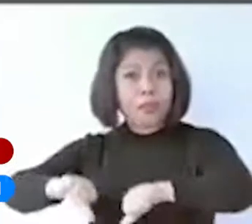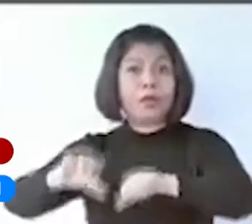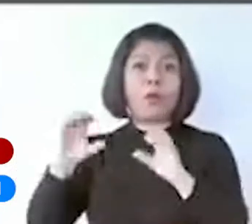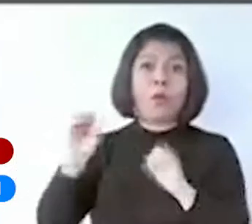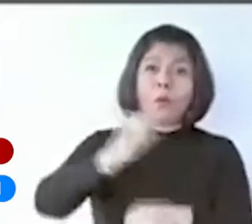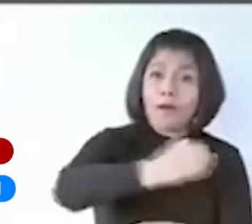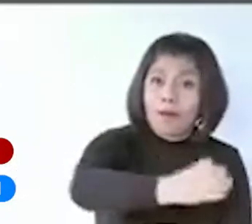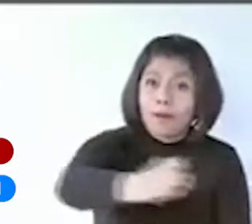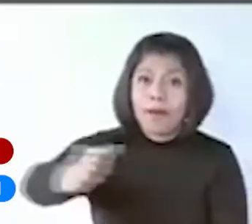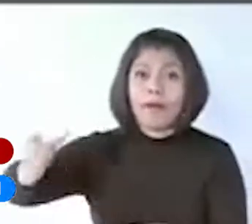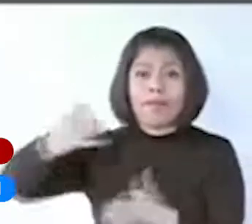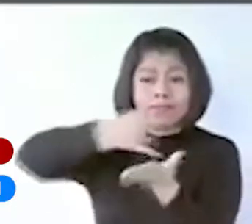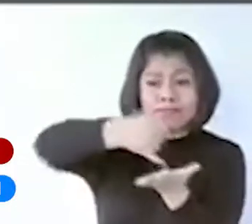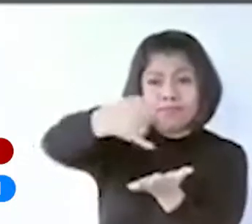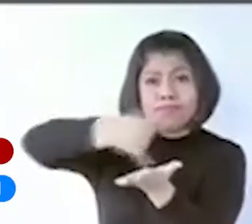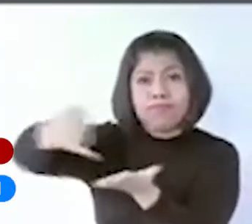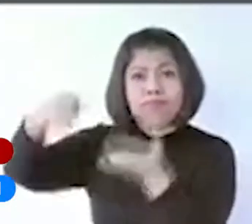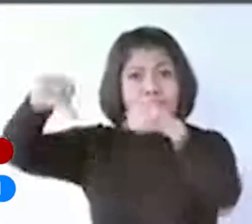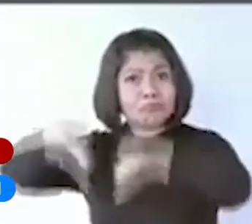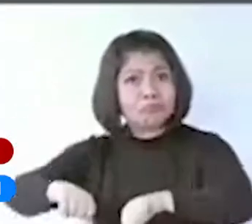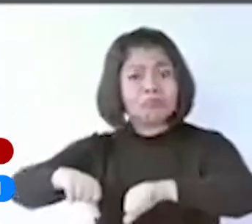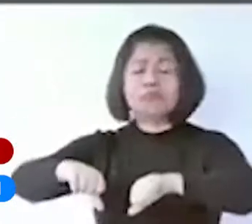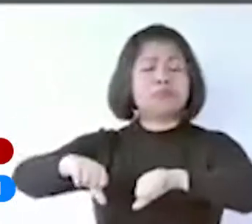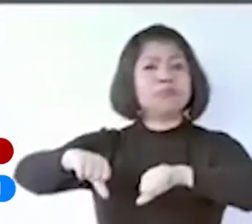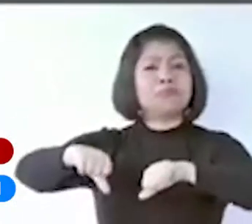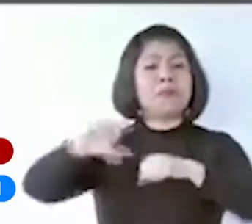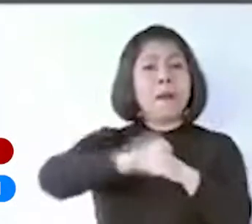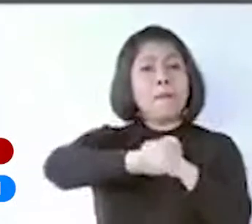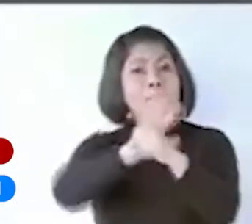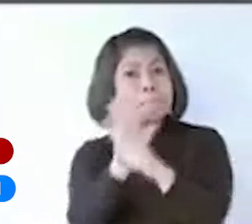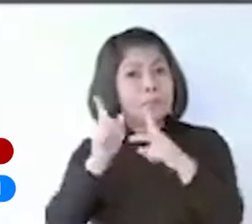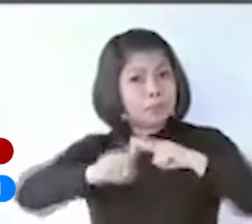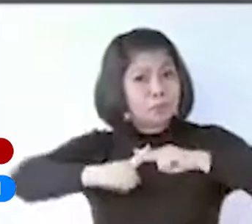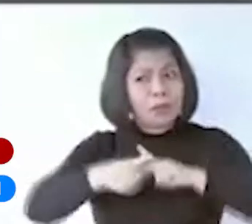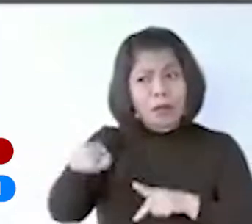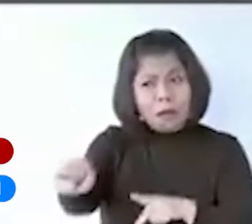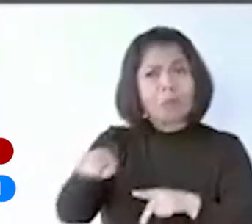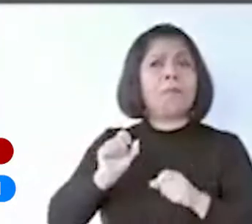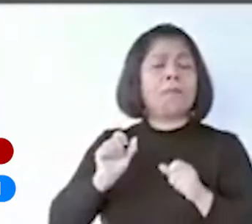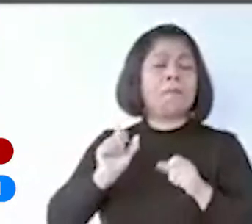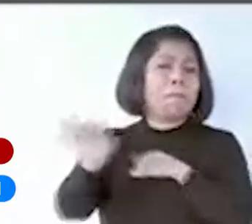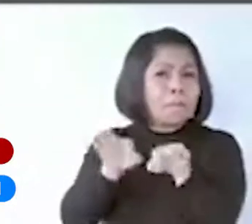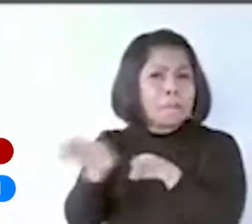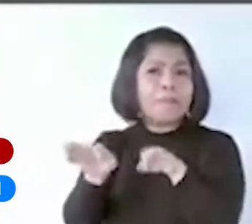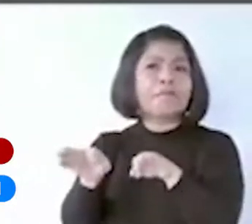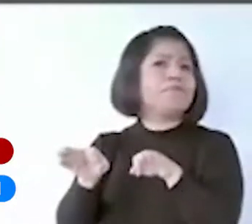campo, el sector agropecuario, en más de 2%. Sin embargo, el sector industrial